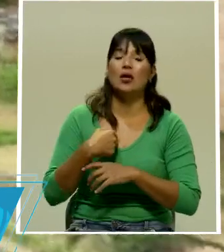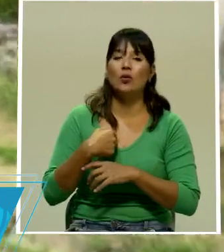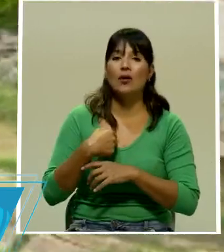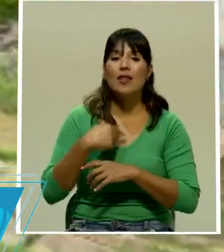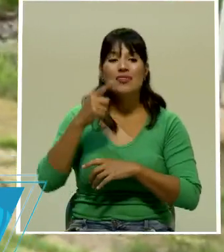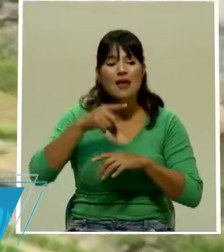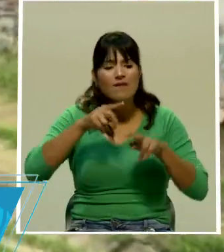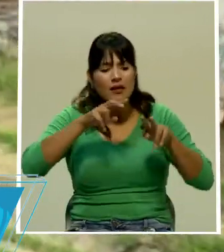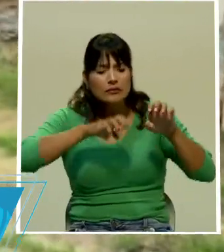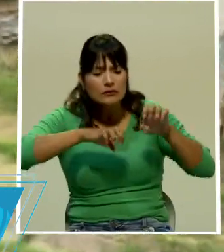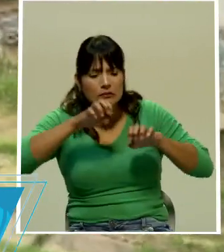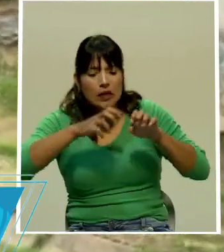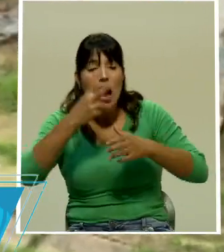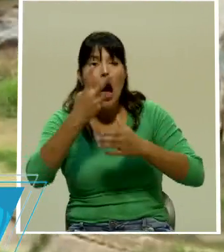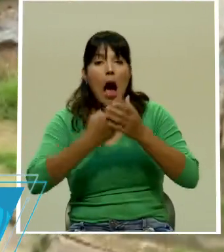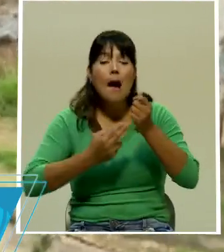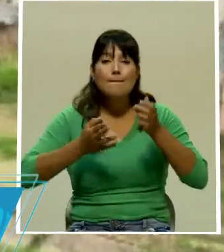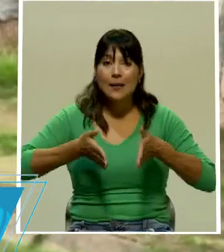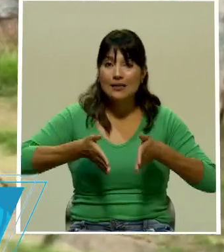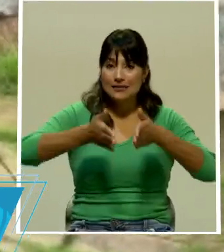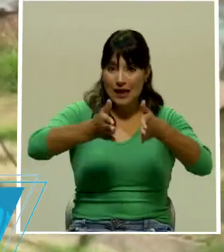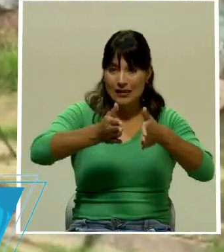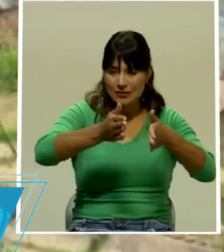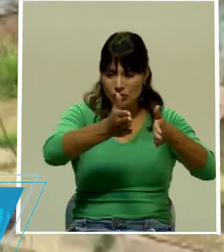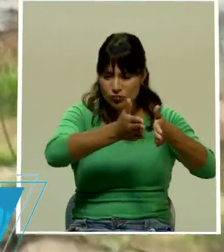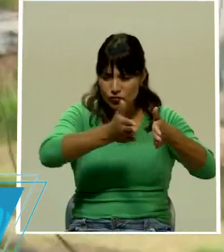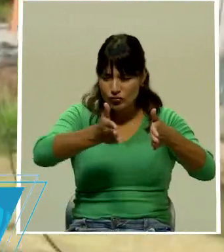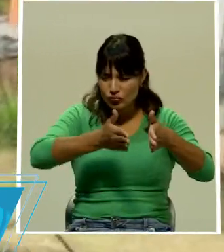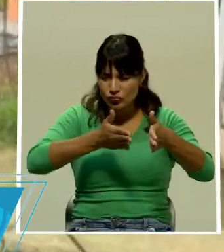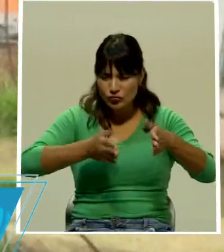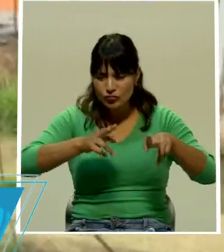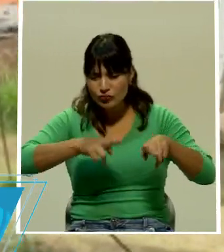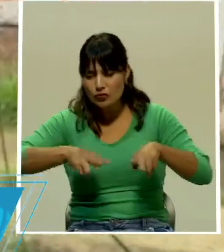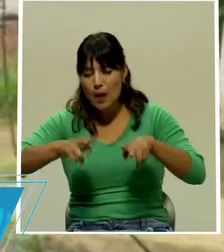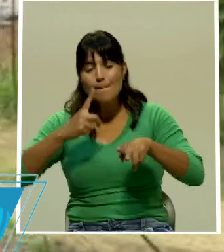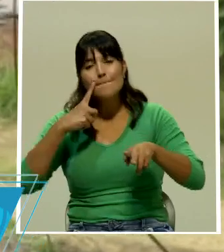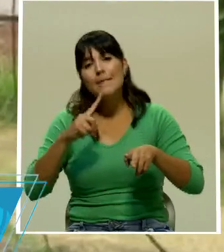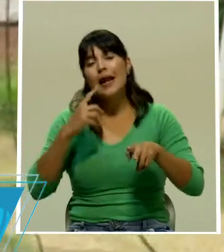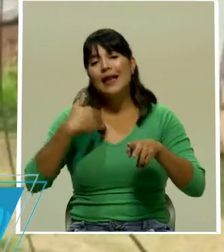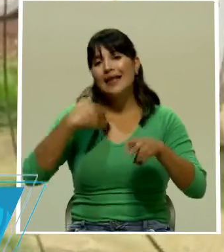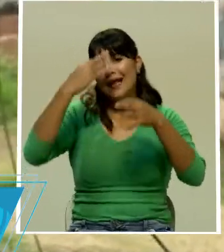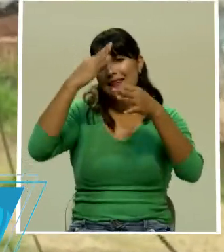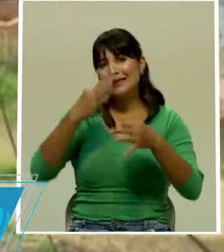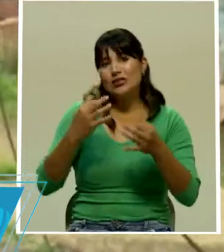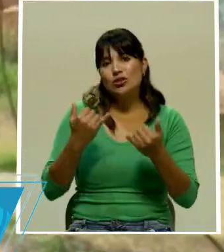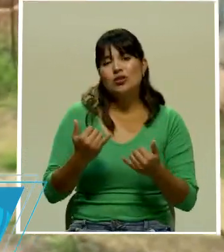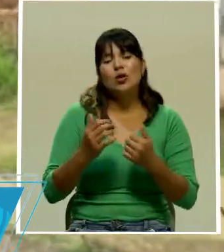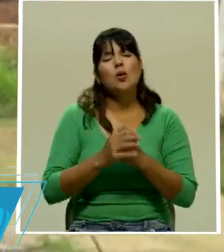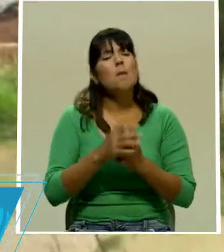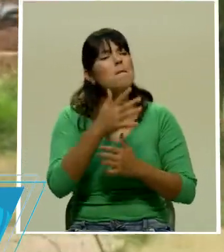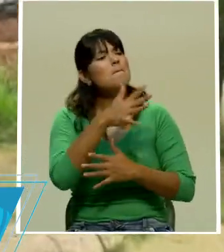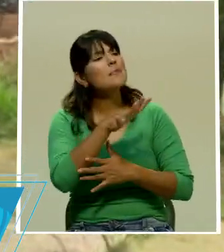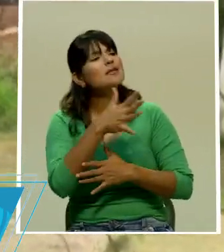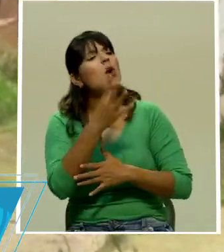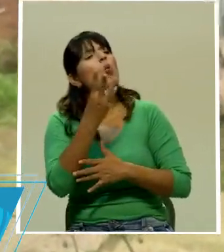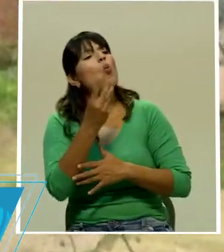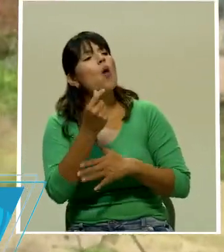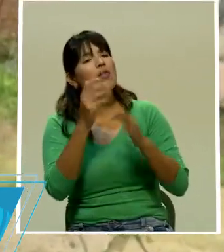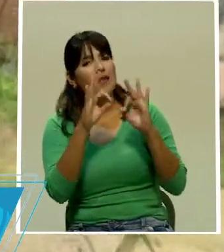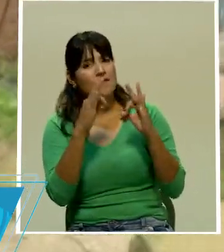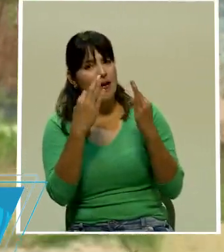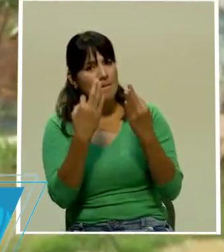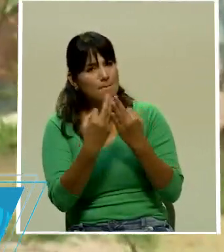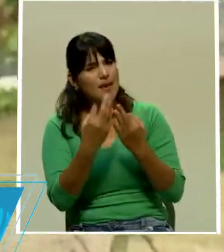realicen acciones necesarias y urgentes ¿un aproximado de cuántas familias son las que están o